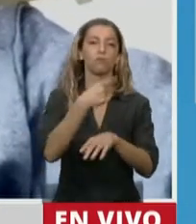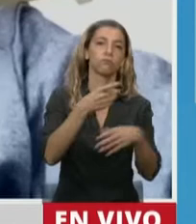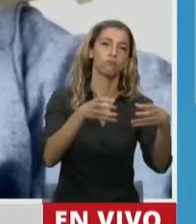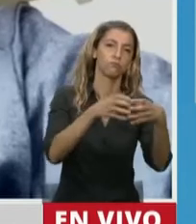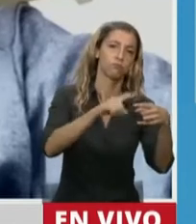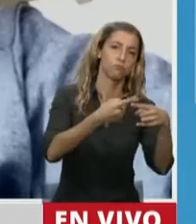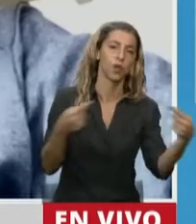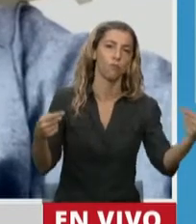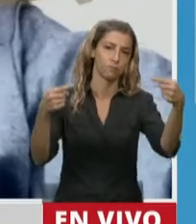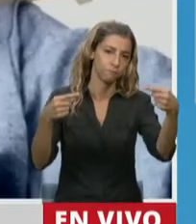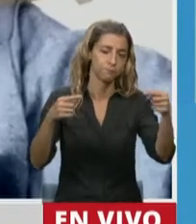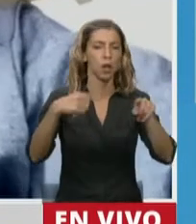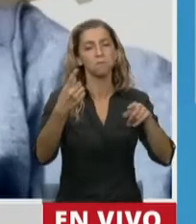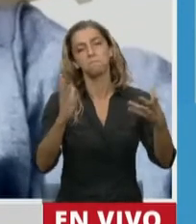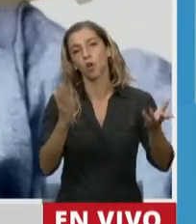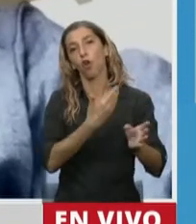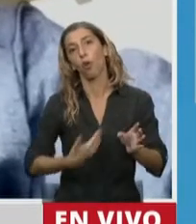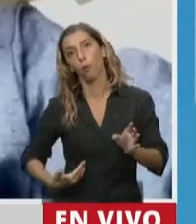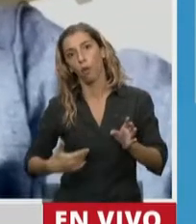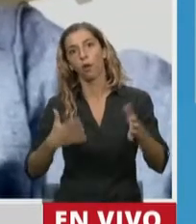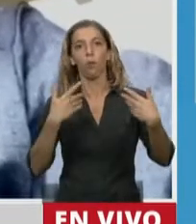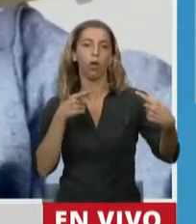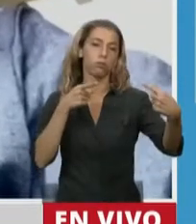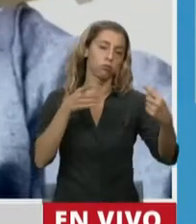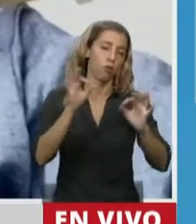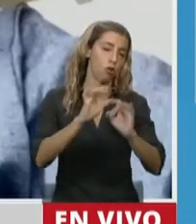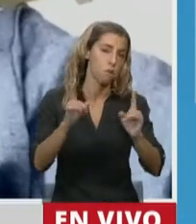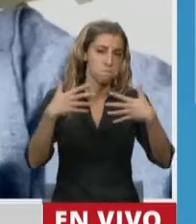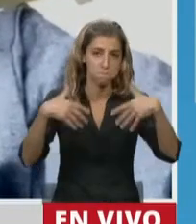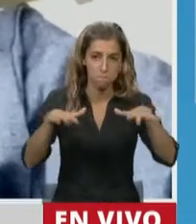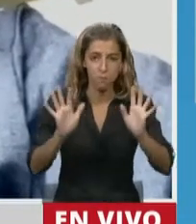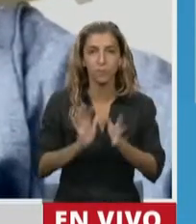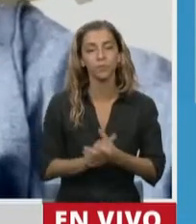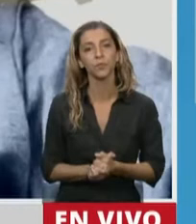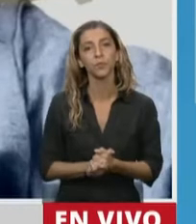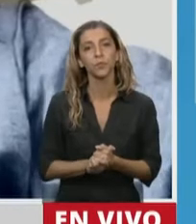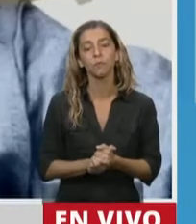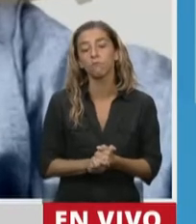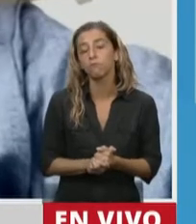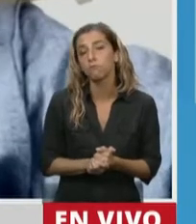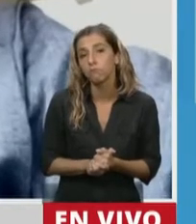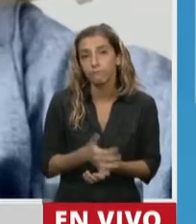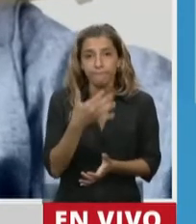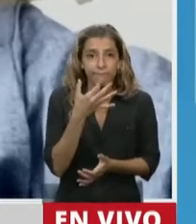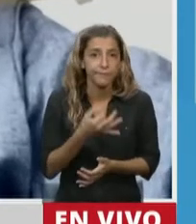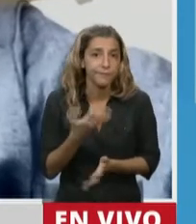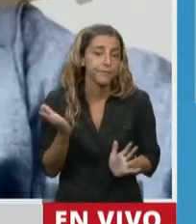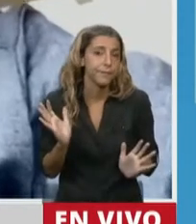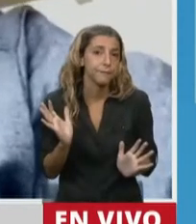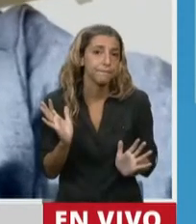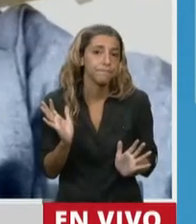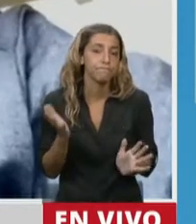identitarios. La verdad que yo no veo que quienes están y no les alcanza